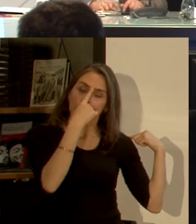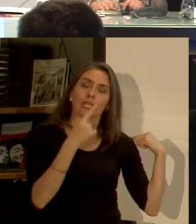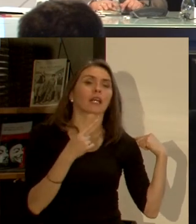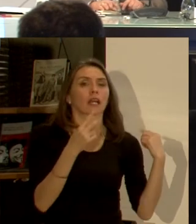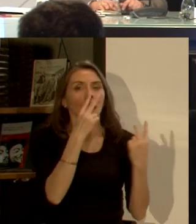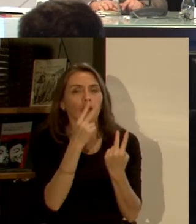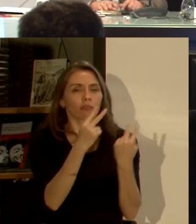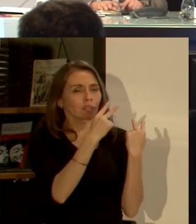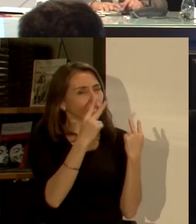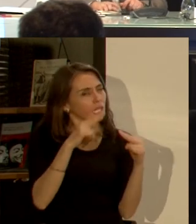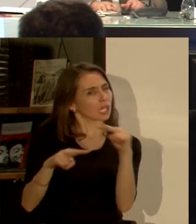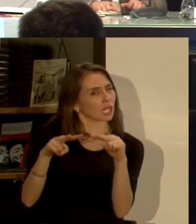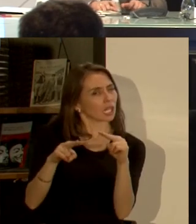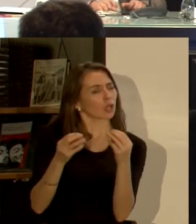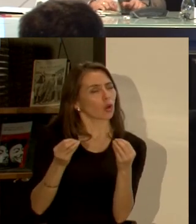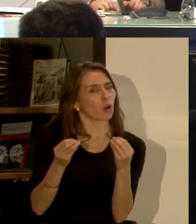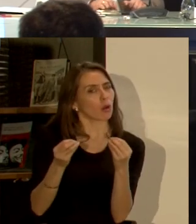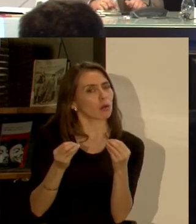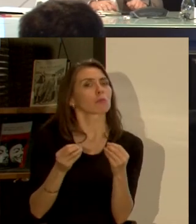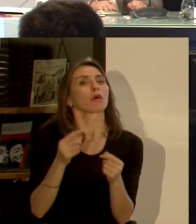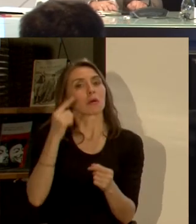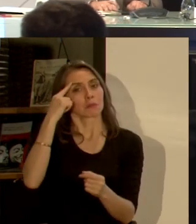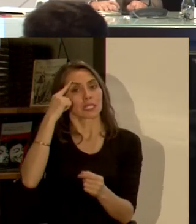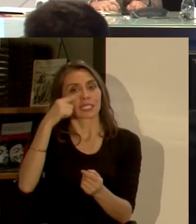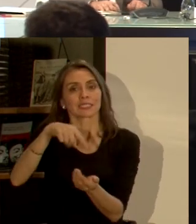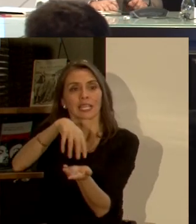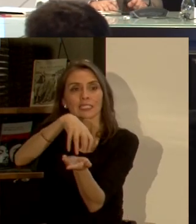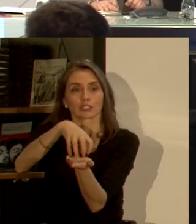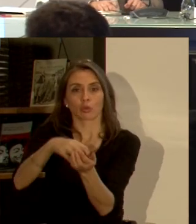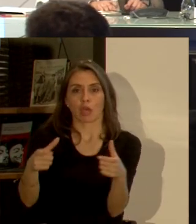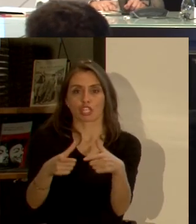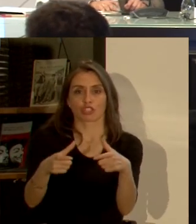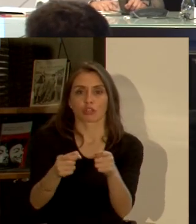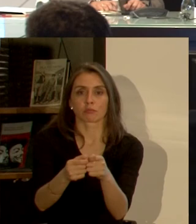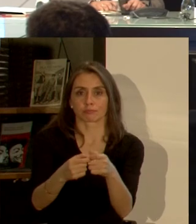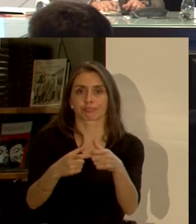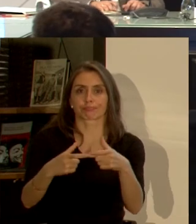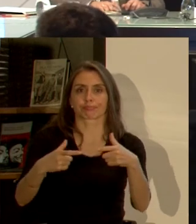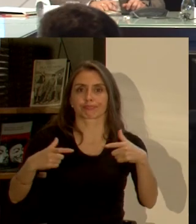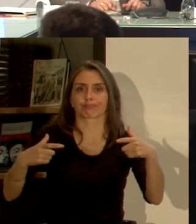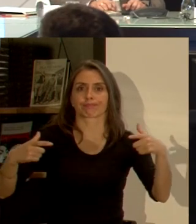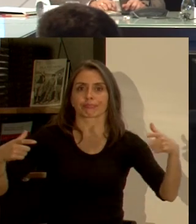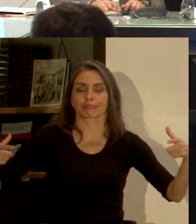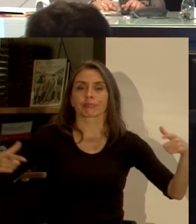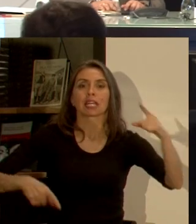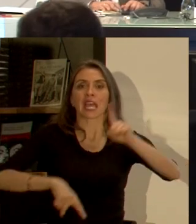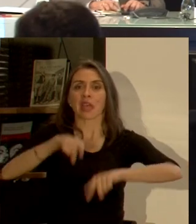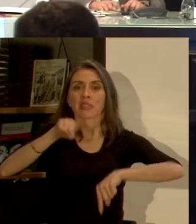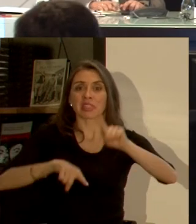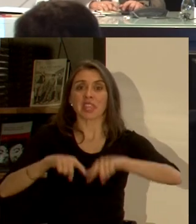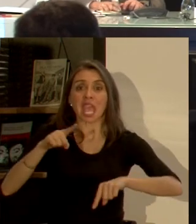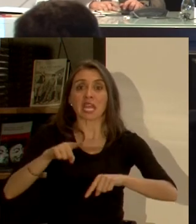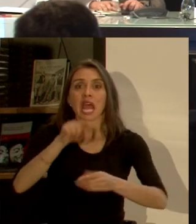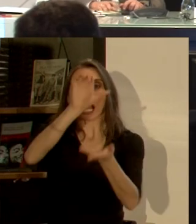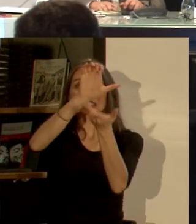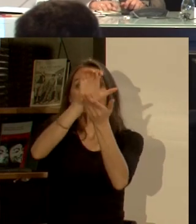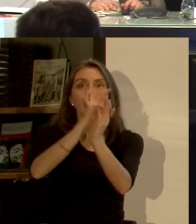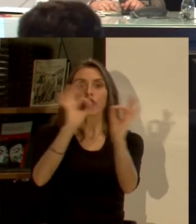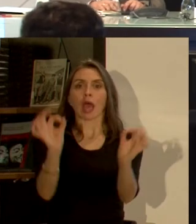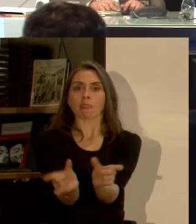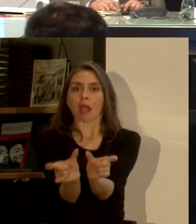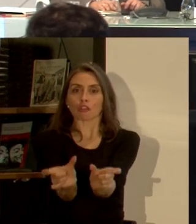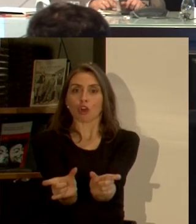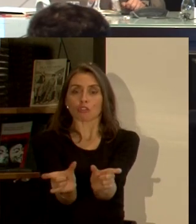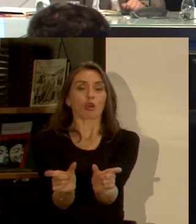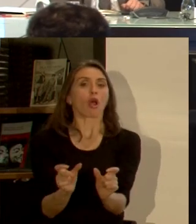nueva lectura porque aparentemente al pensar que la ciudad se expande y respecto al suelo no hay ningún control el estado